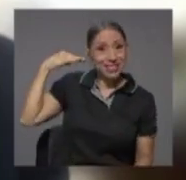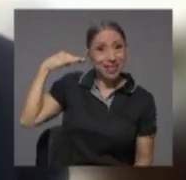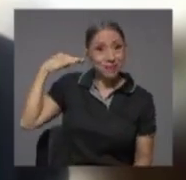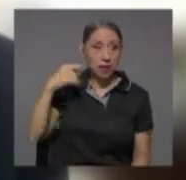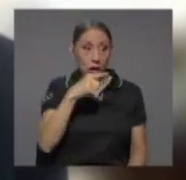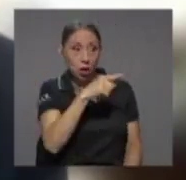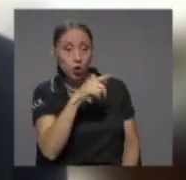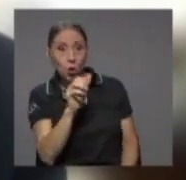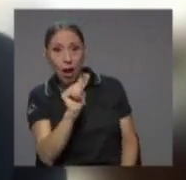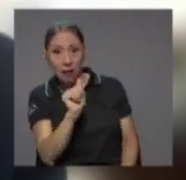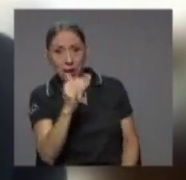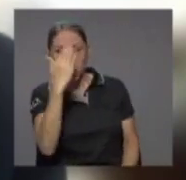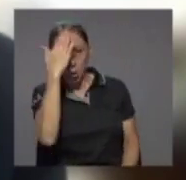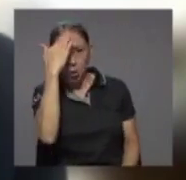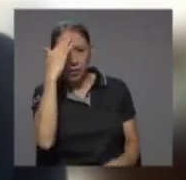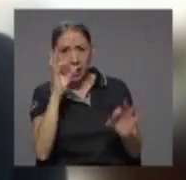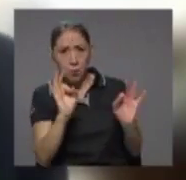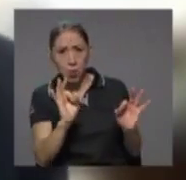conocerá muy bien,